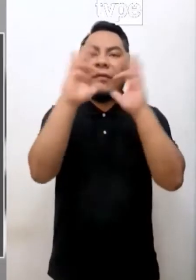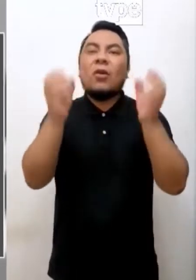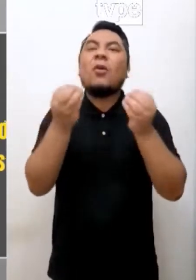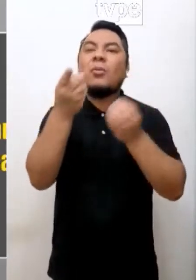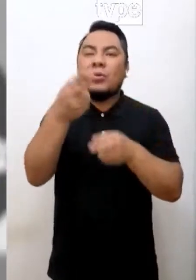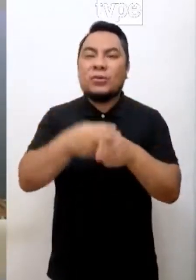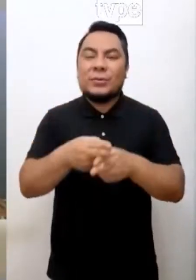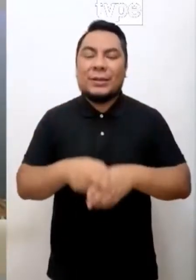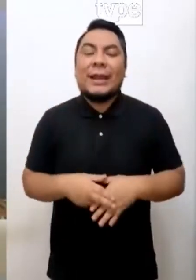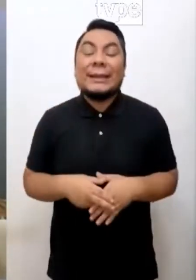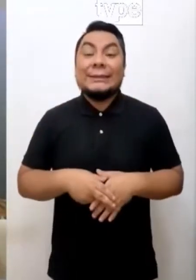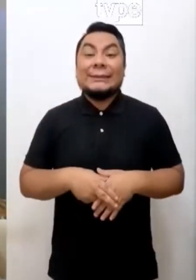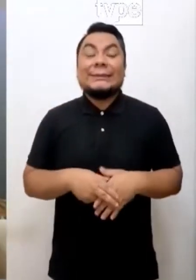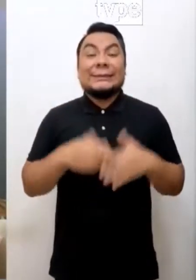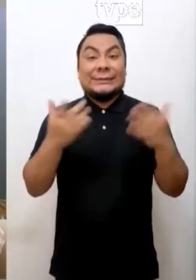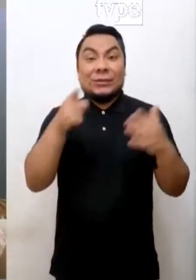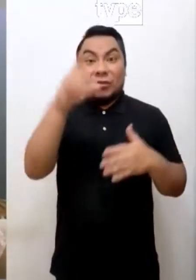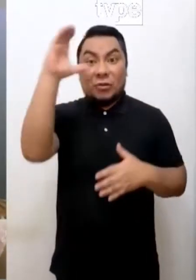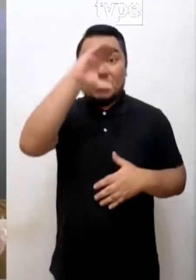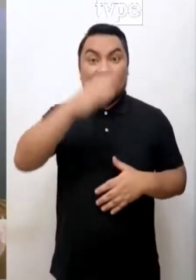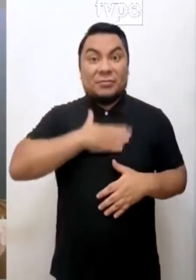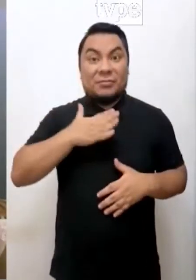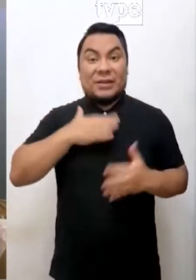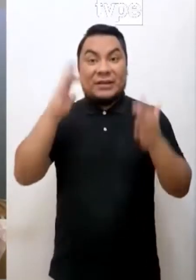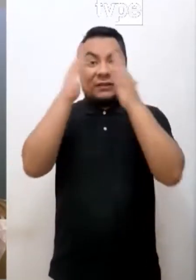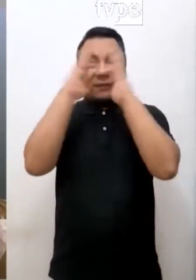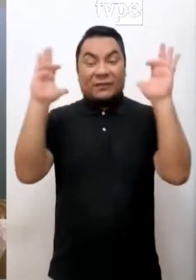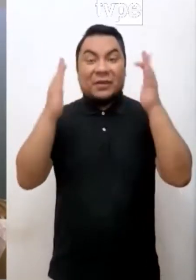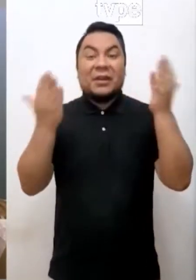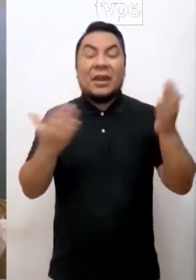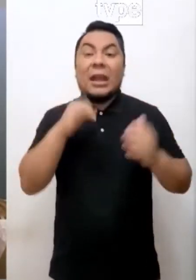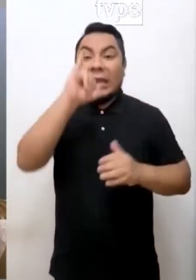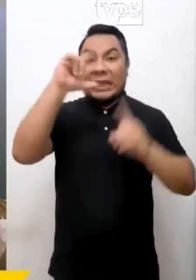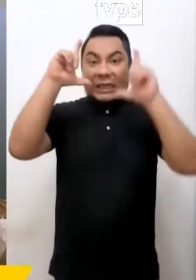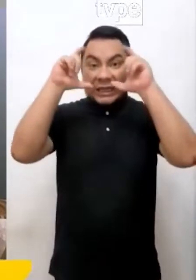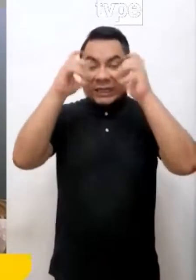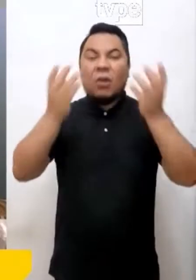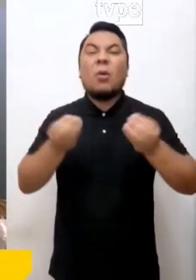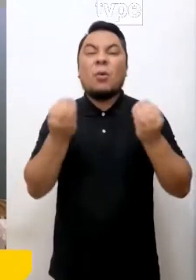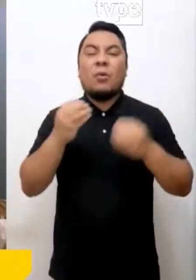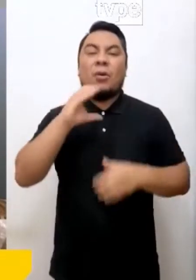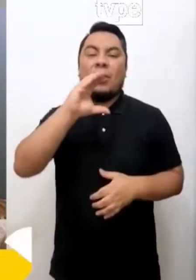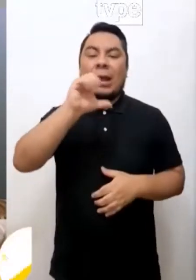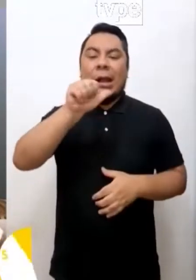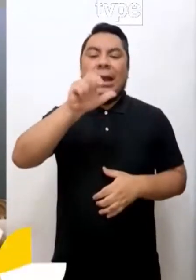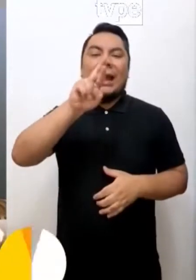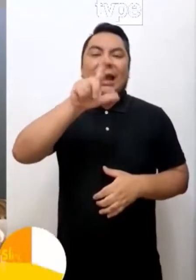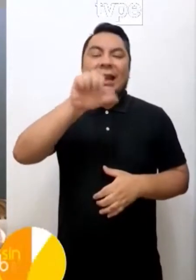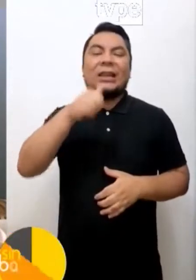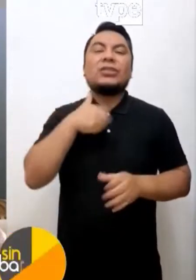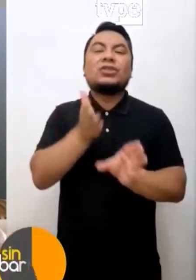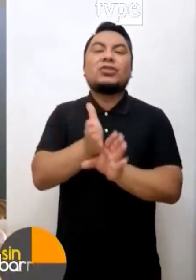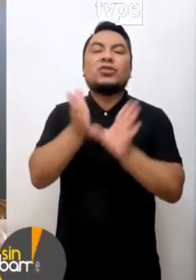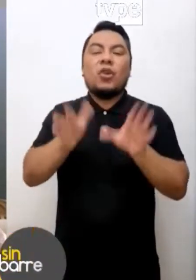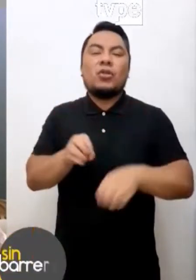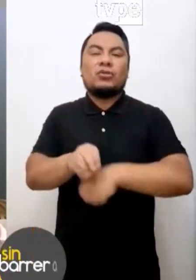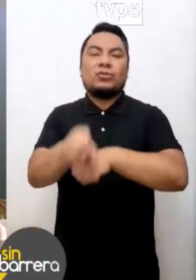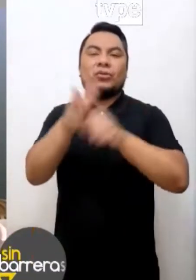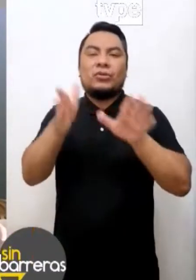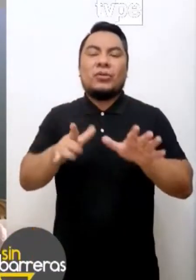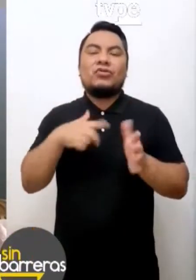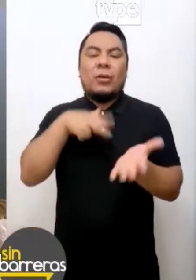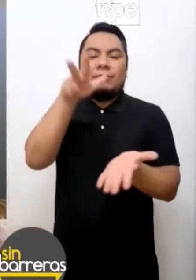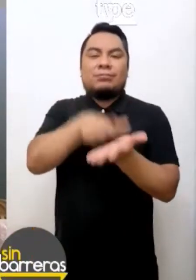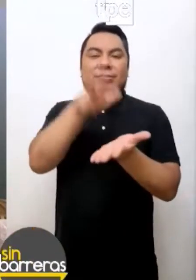sociales? Bueno, me pueden buscar en las redes, en Instagram y en Facebook como Carla Suión Psicóloga y Coach